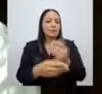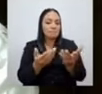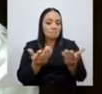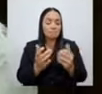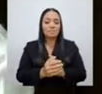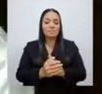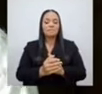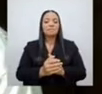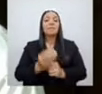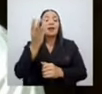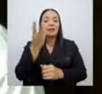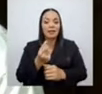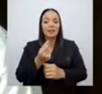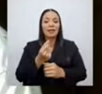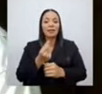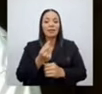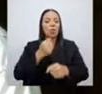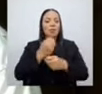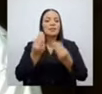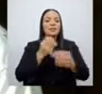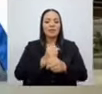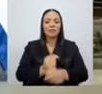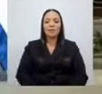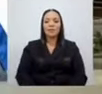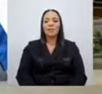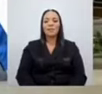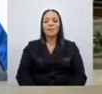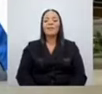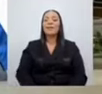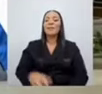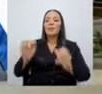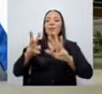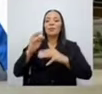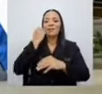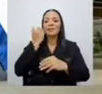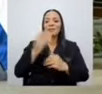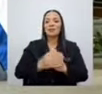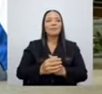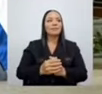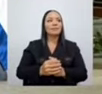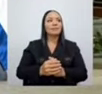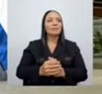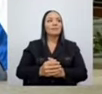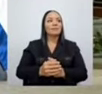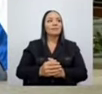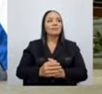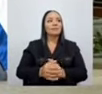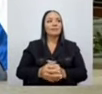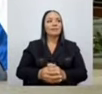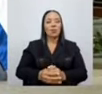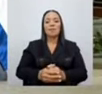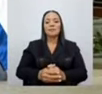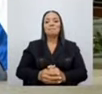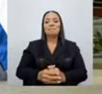la cantidad de obras que sí está haciendo. La metodología es muy sencilla, es mucho gusto saludarlo, Richard, tenía tiempo de no